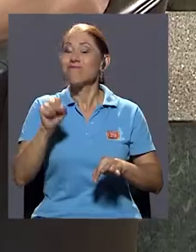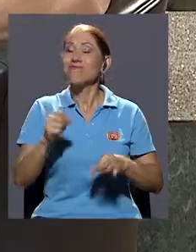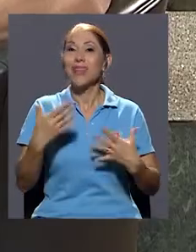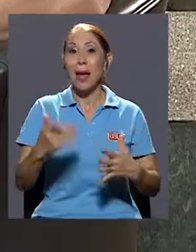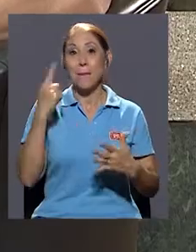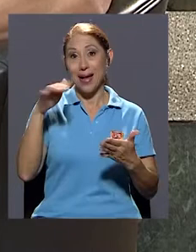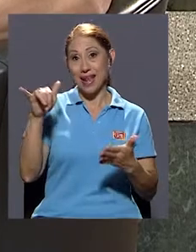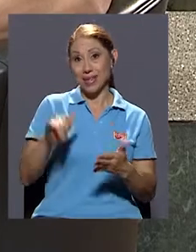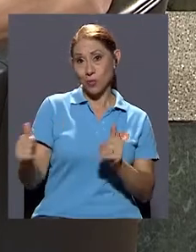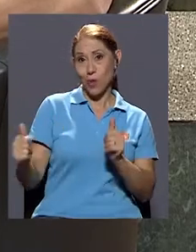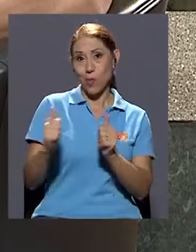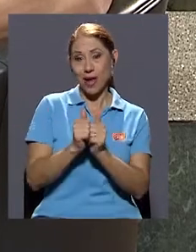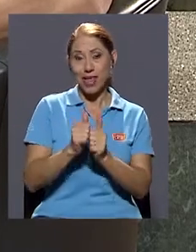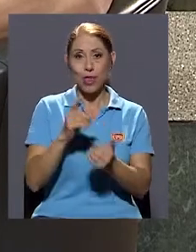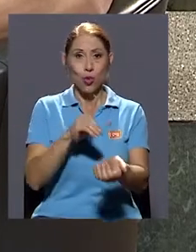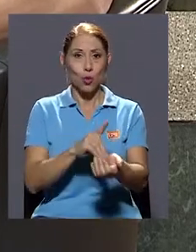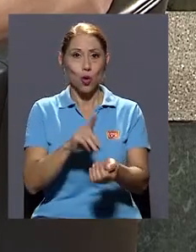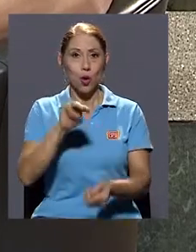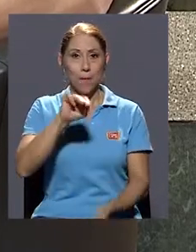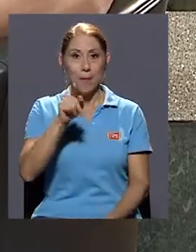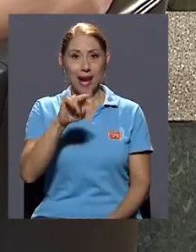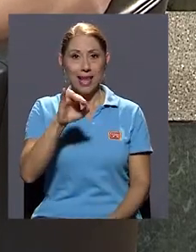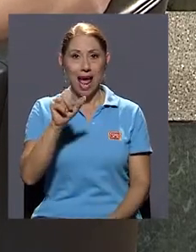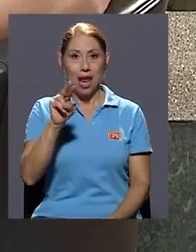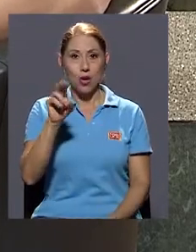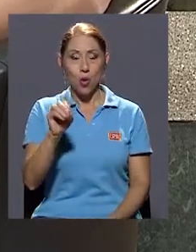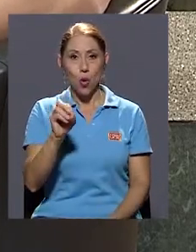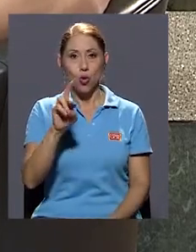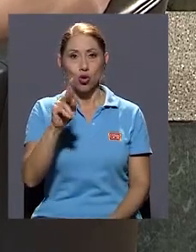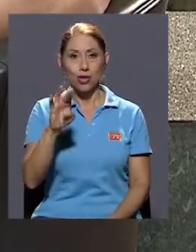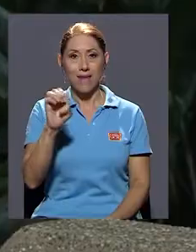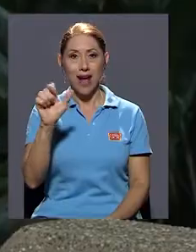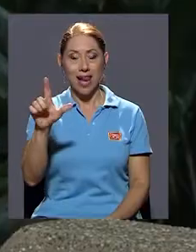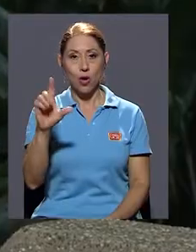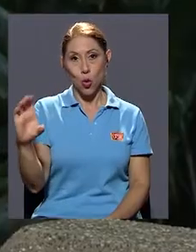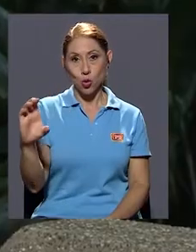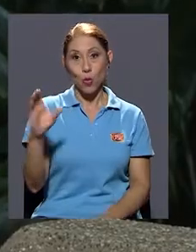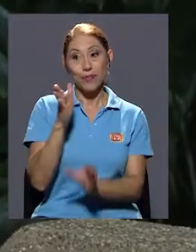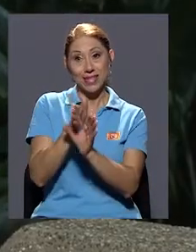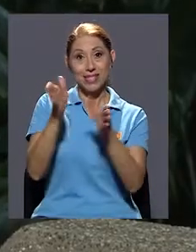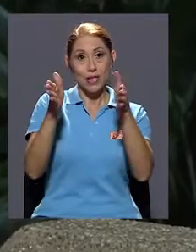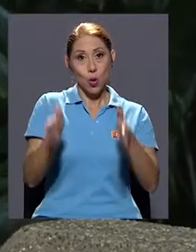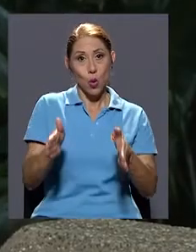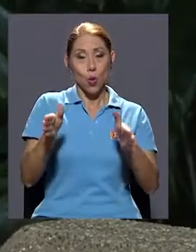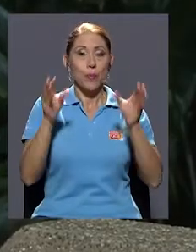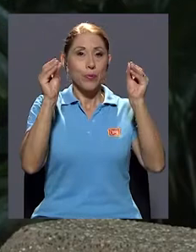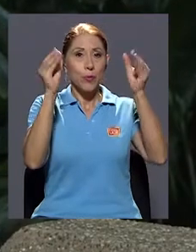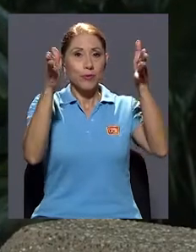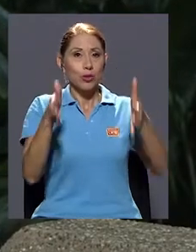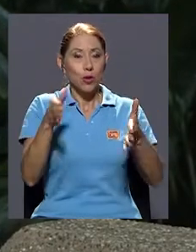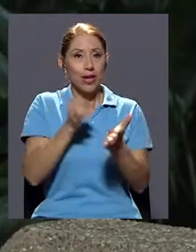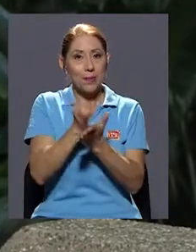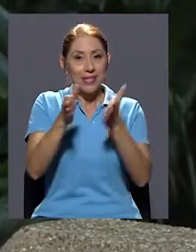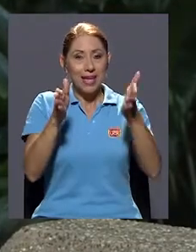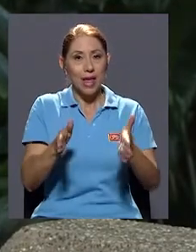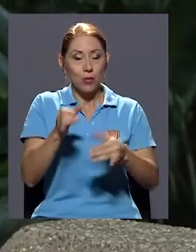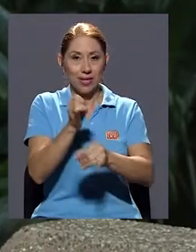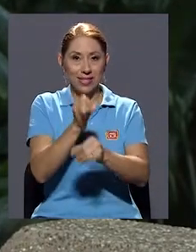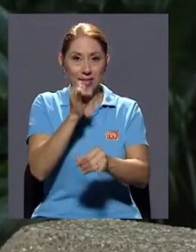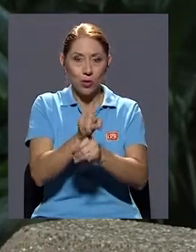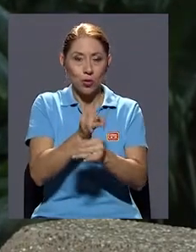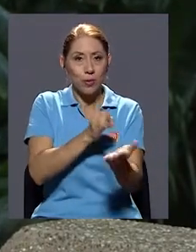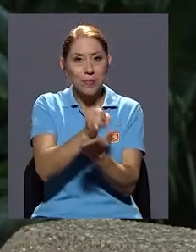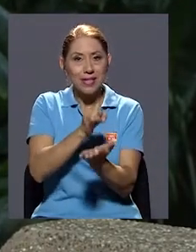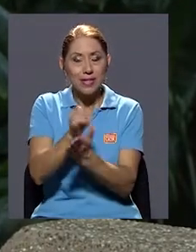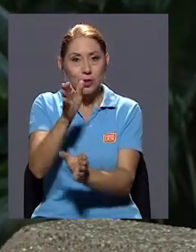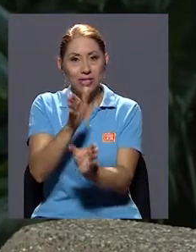Bastante valiosa. Sí, para ello nos acompaña el doctor Mariano Rosa Balcotto, él es psicólogo, profesor e investigador del Instituto